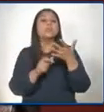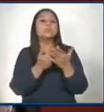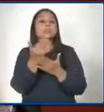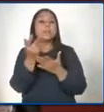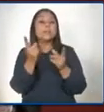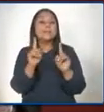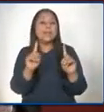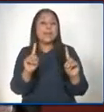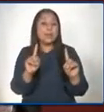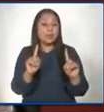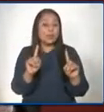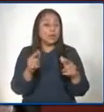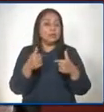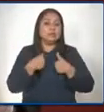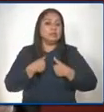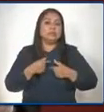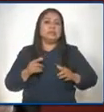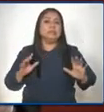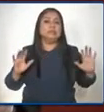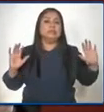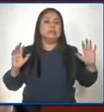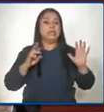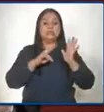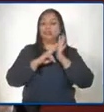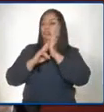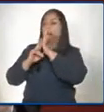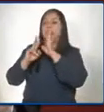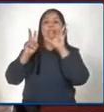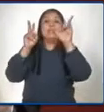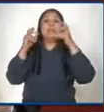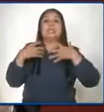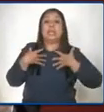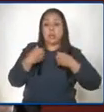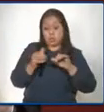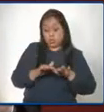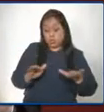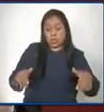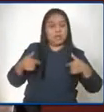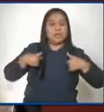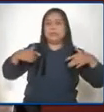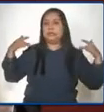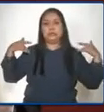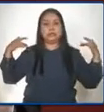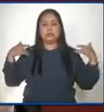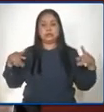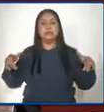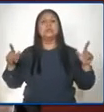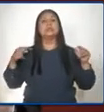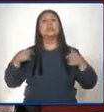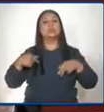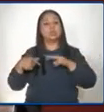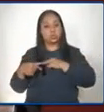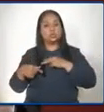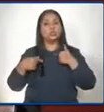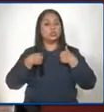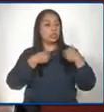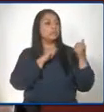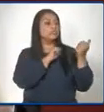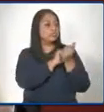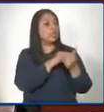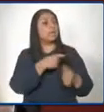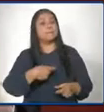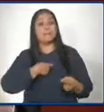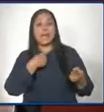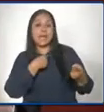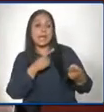comprometer a hacer recomendaciones con relación a la salud de los niños. Lo que hemos hecho es, con los maestros, tener